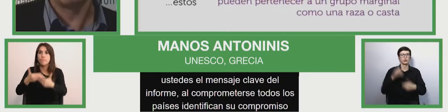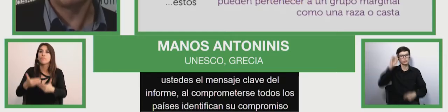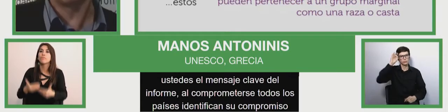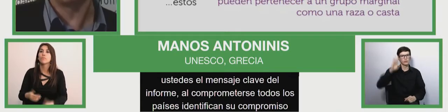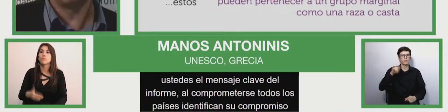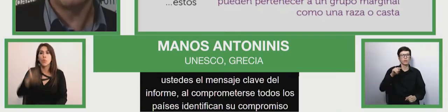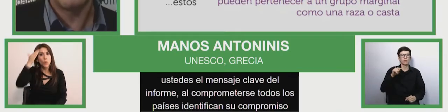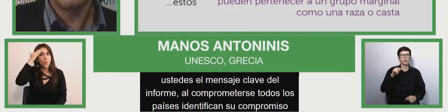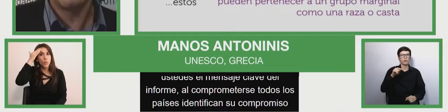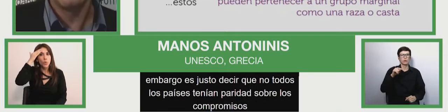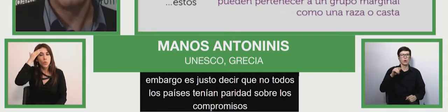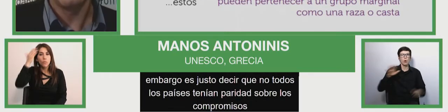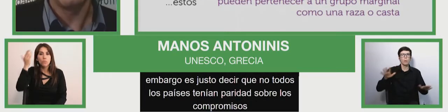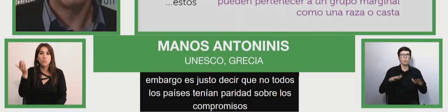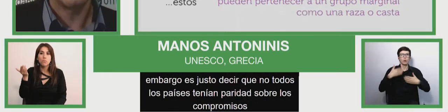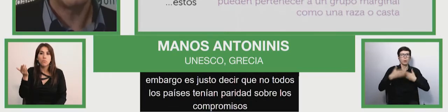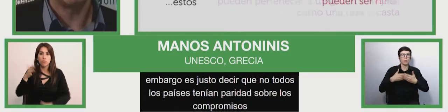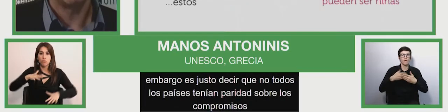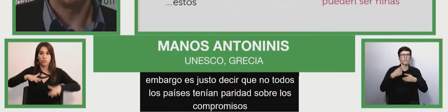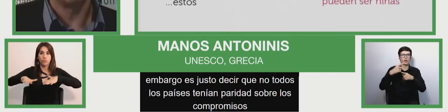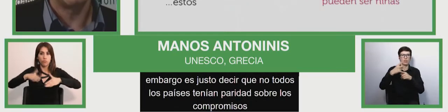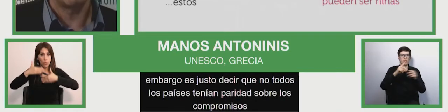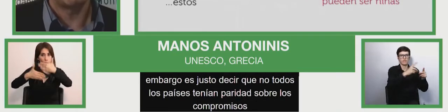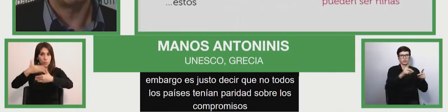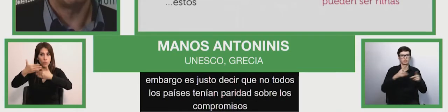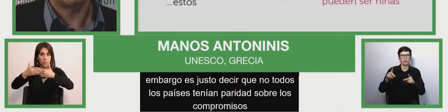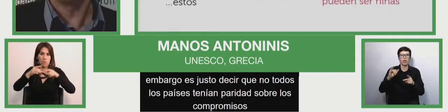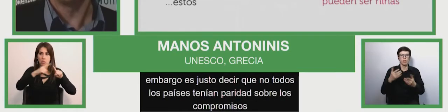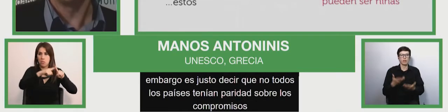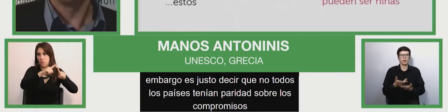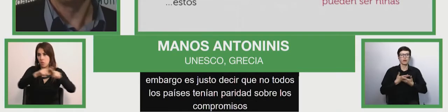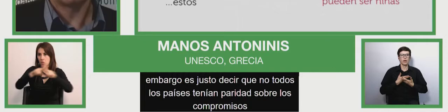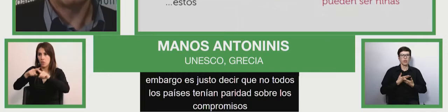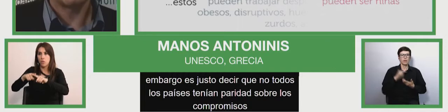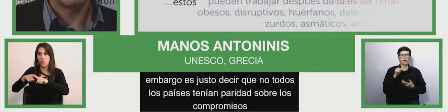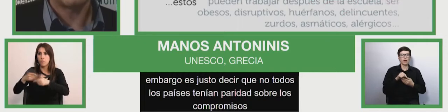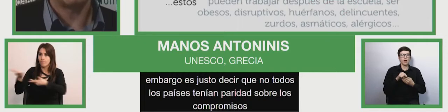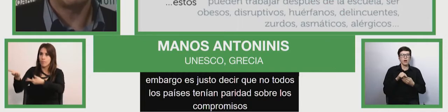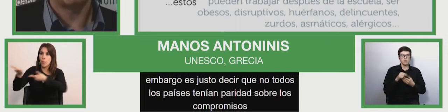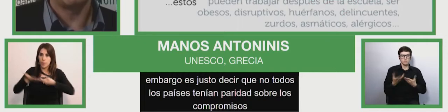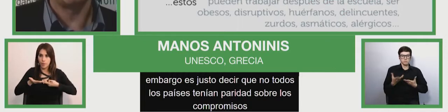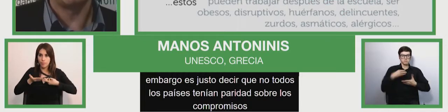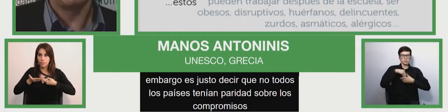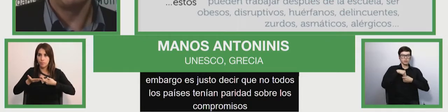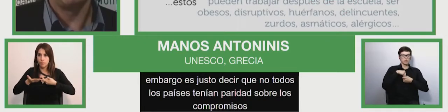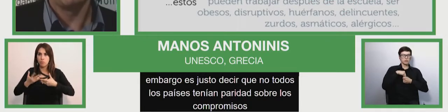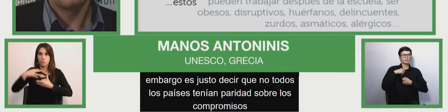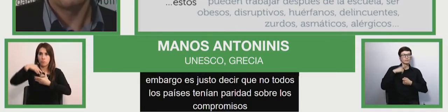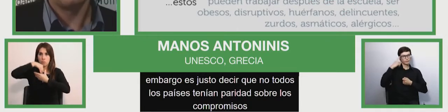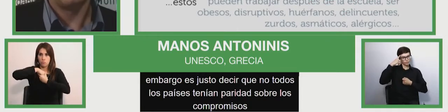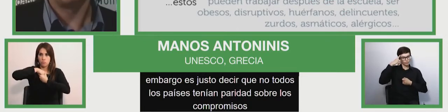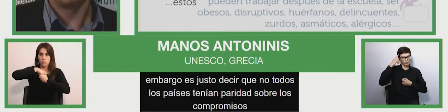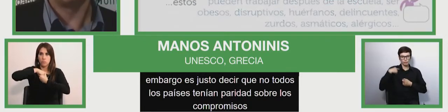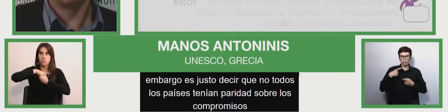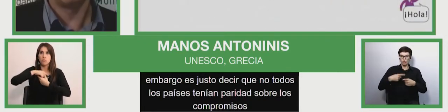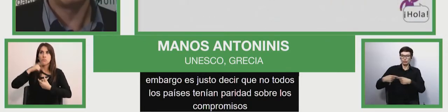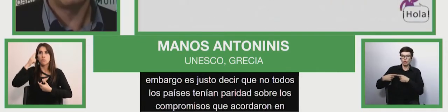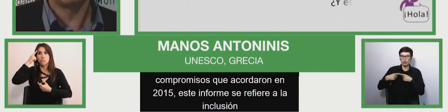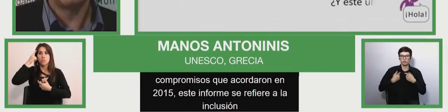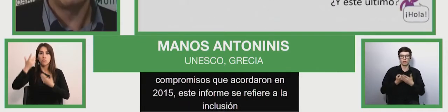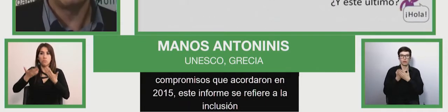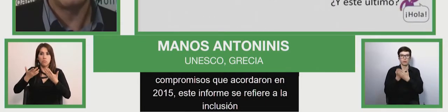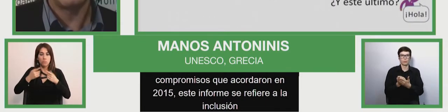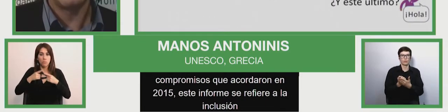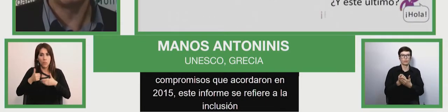que promueven la diversidad y que crean un sentido de pertenencia para lograr la cohesión social. Esas acciones se